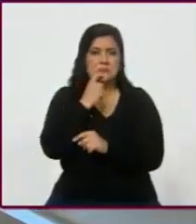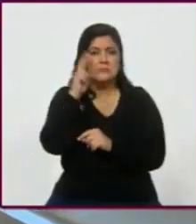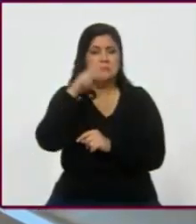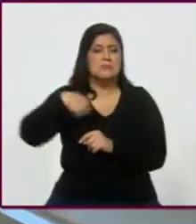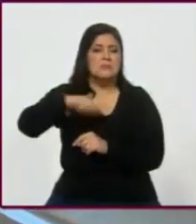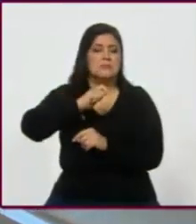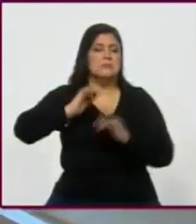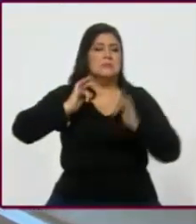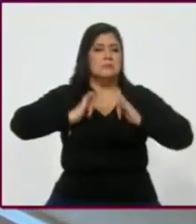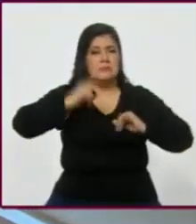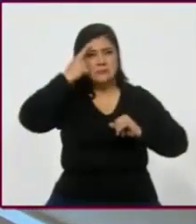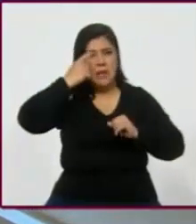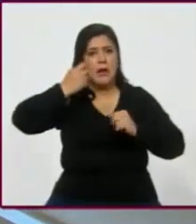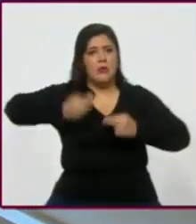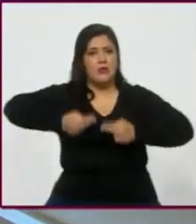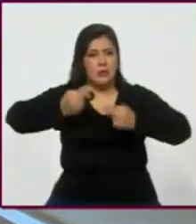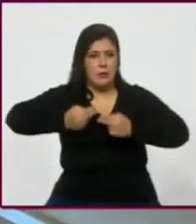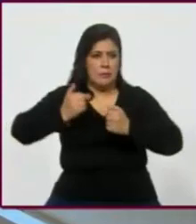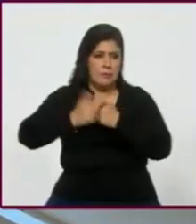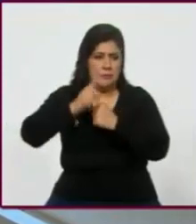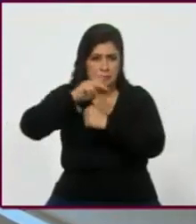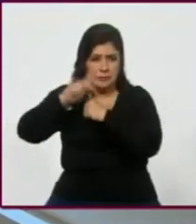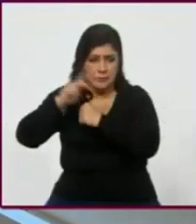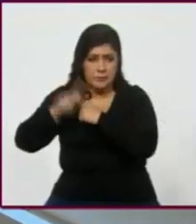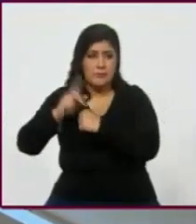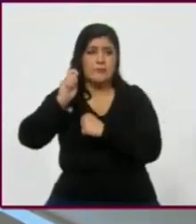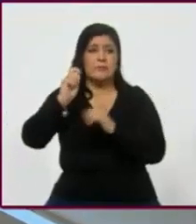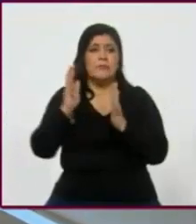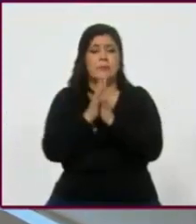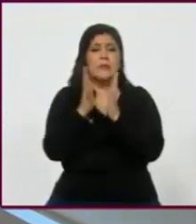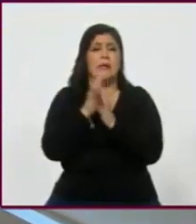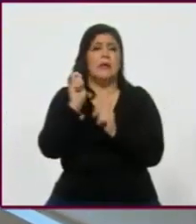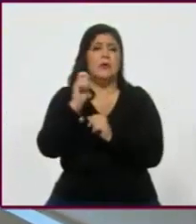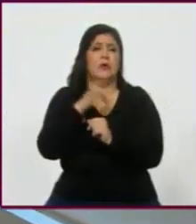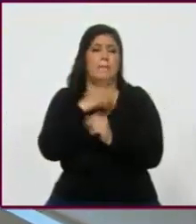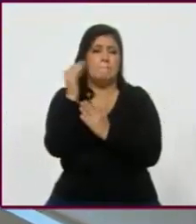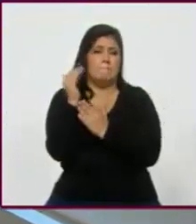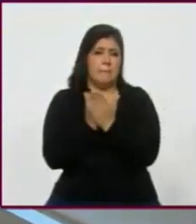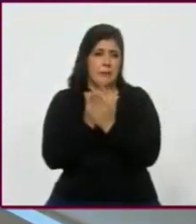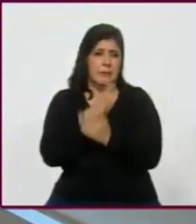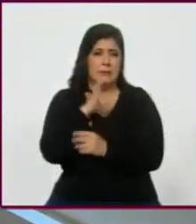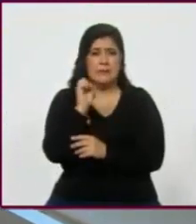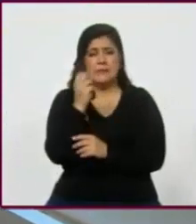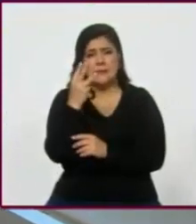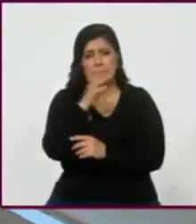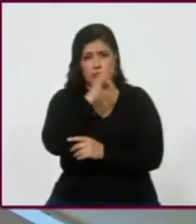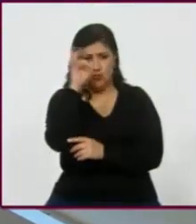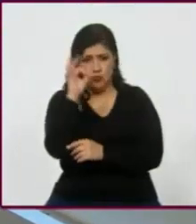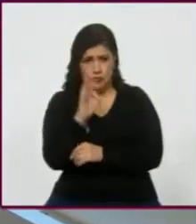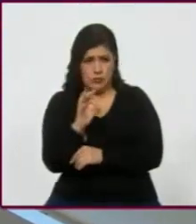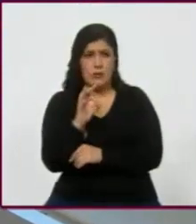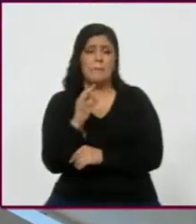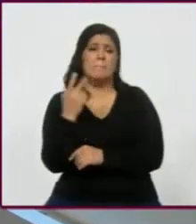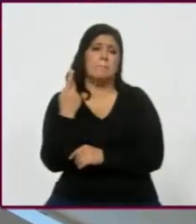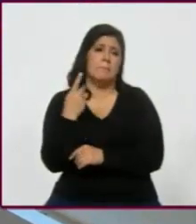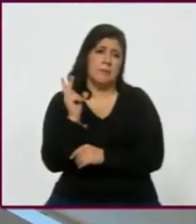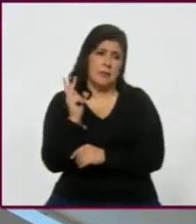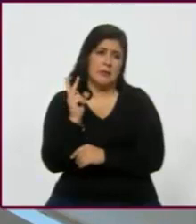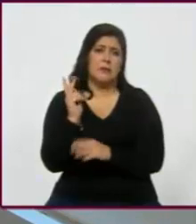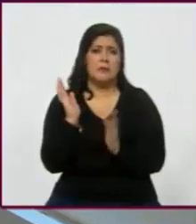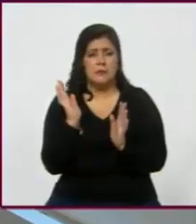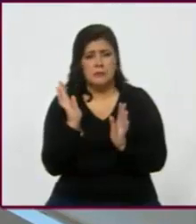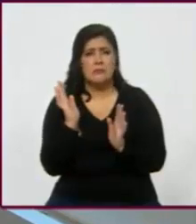para los mercados, ¿no? Claro. Participación nada más, un poquito menor a la que esperábamos, está en 63%. Esperamos 66. Entonces,